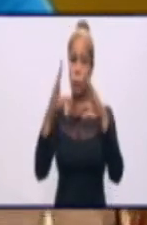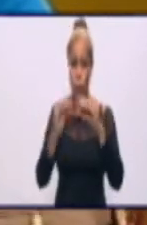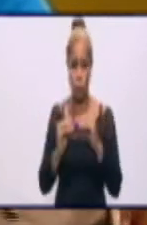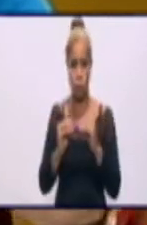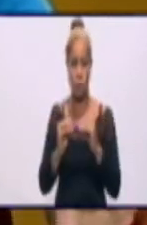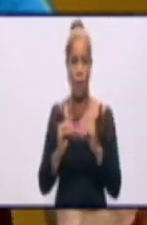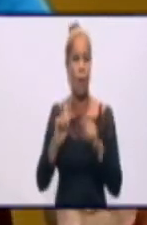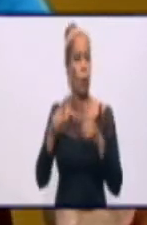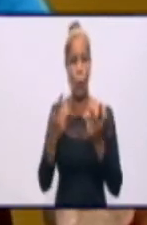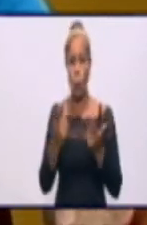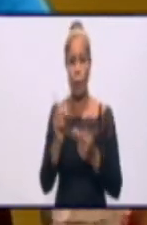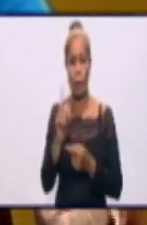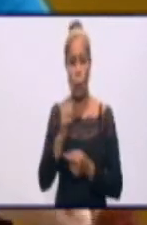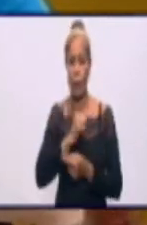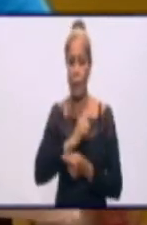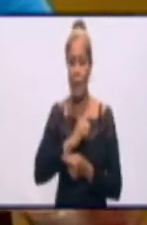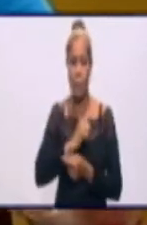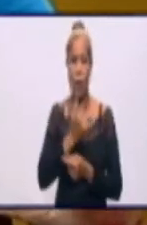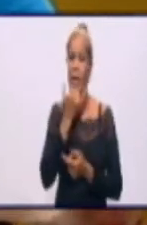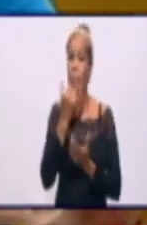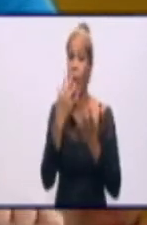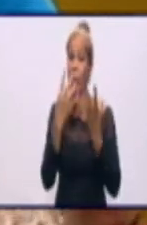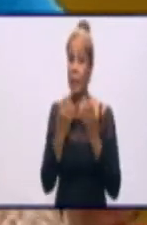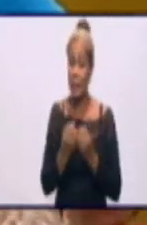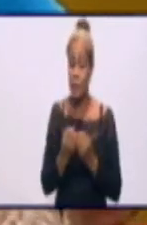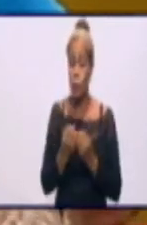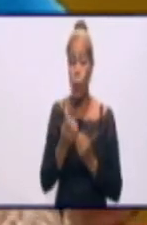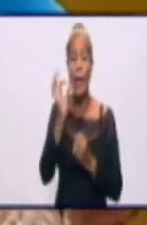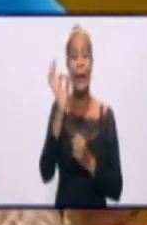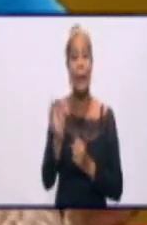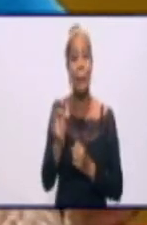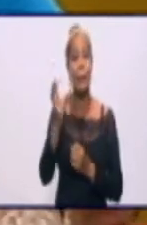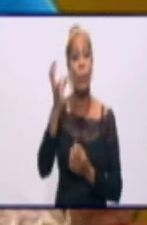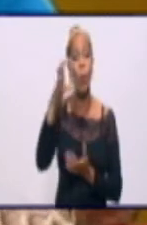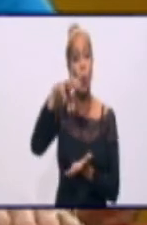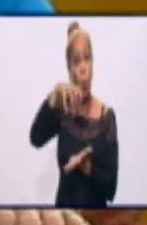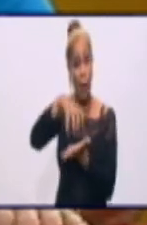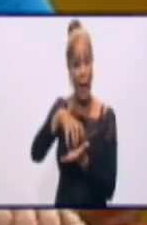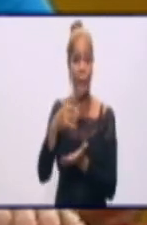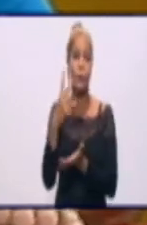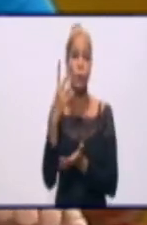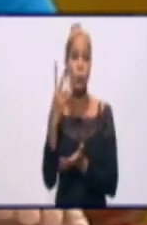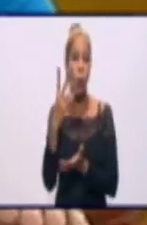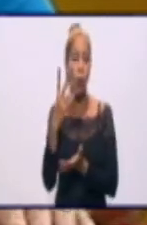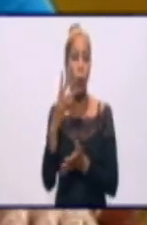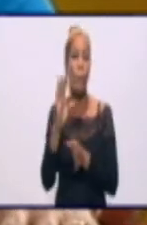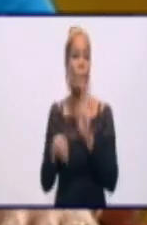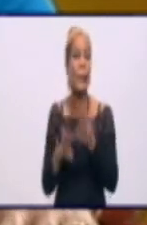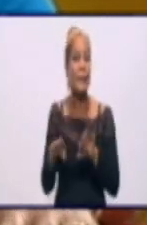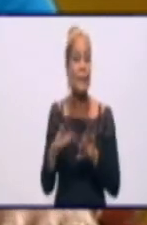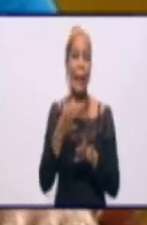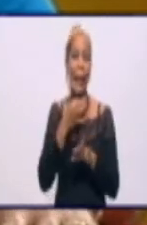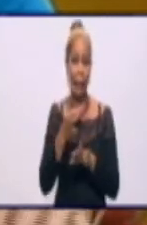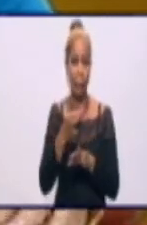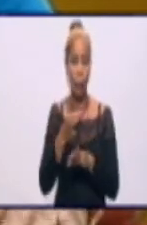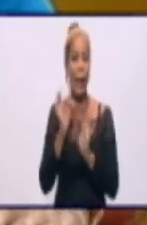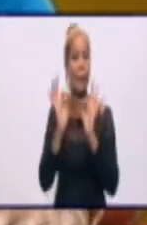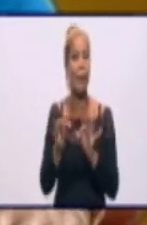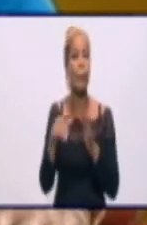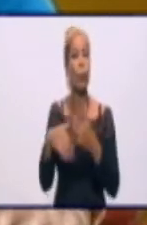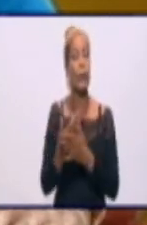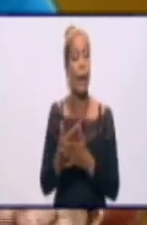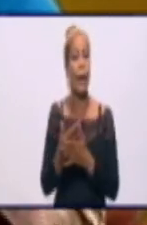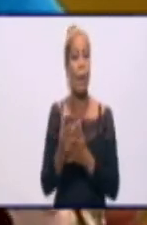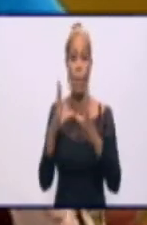consumidor dos noches seguidas, quiere decir que se afecta un día de noche y al otro día de día y así. ¿Qué sucede? Que hay